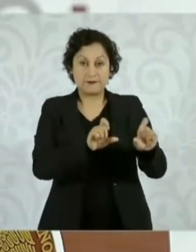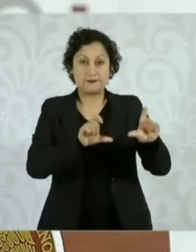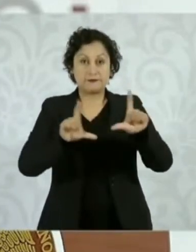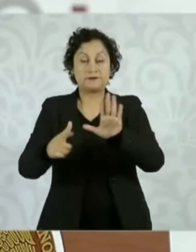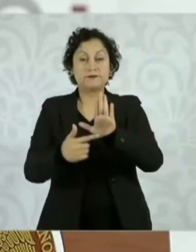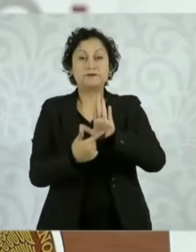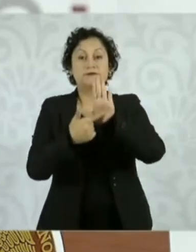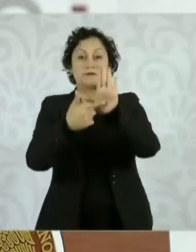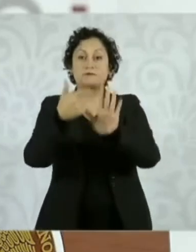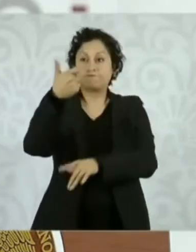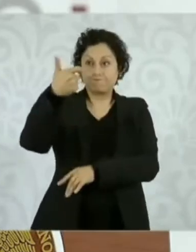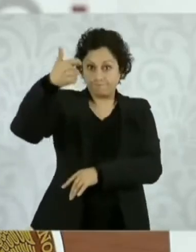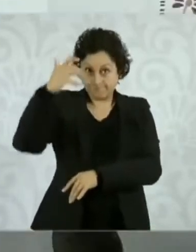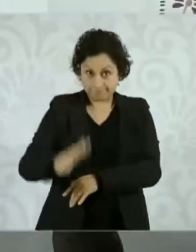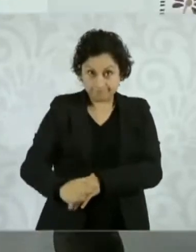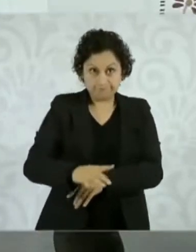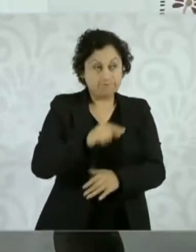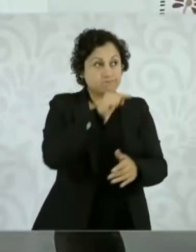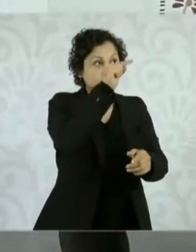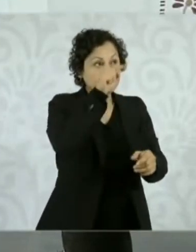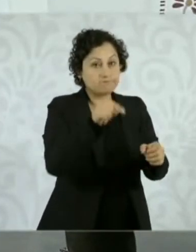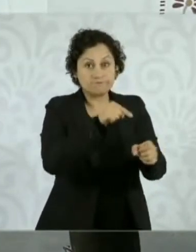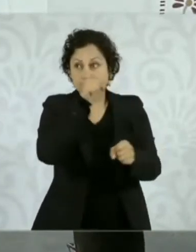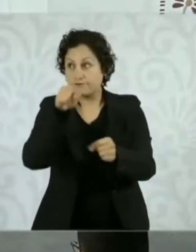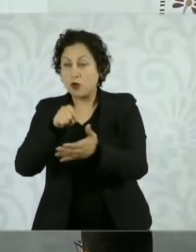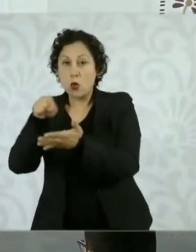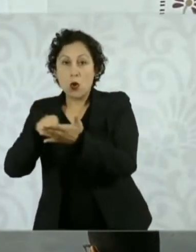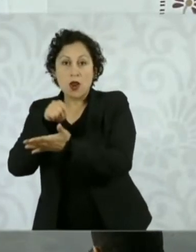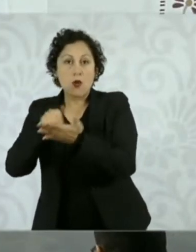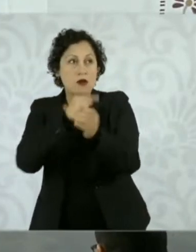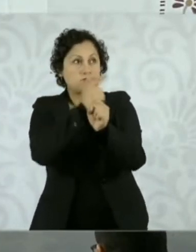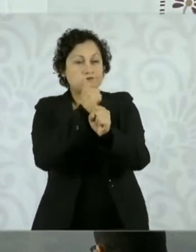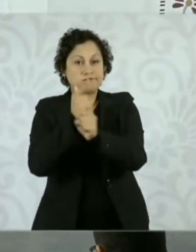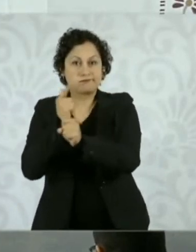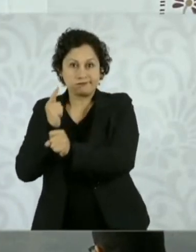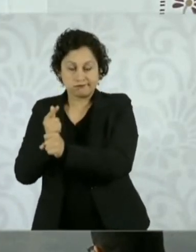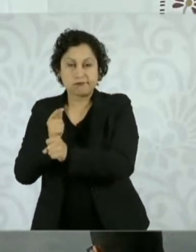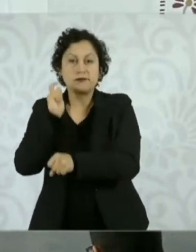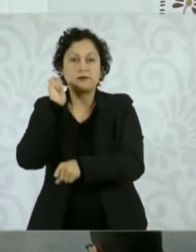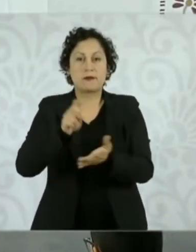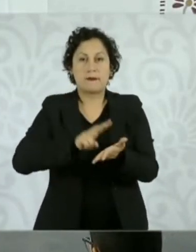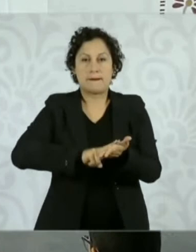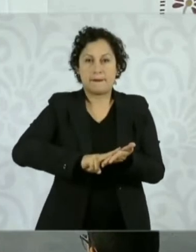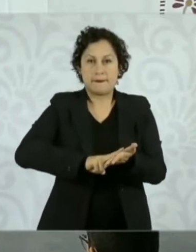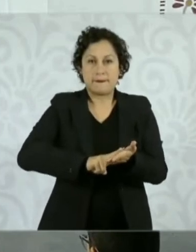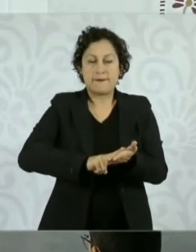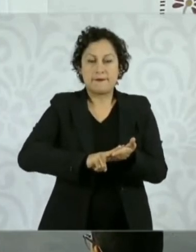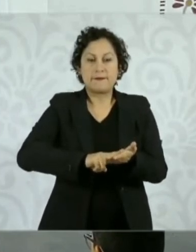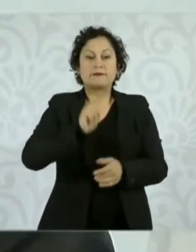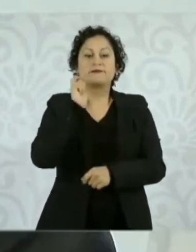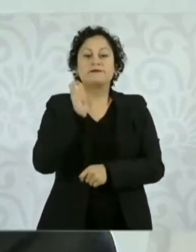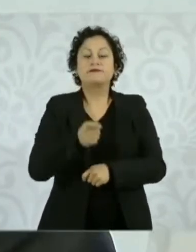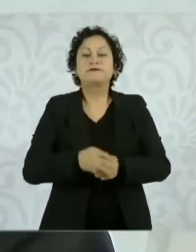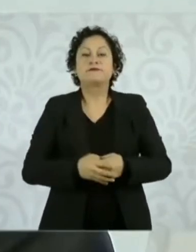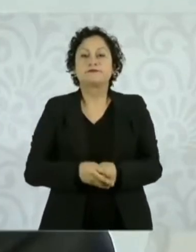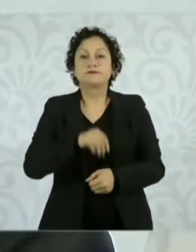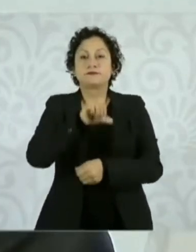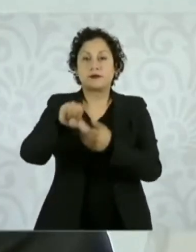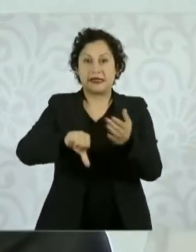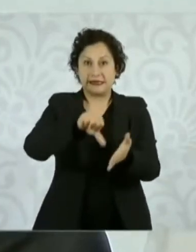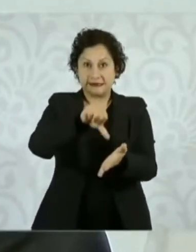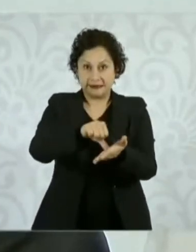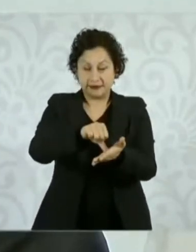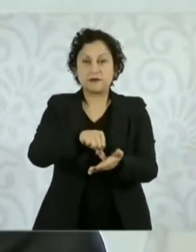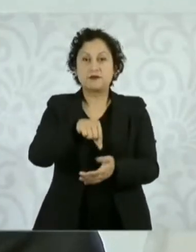identificados por cada una de las regiones. Con gasolina regular se ubicó en la región centro la marca